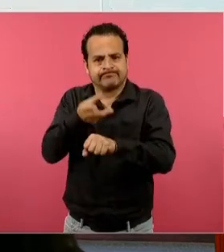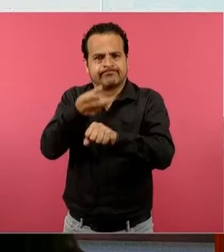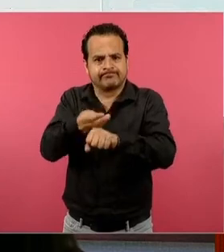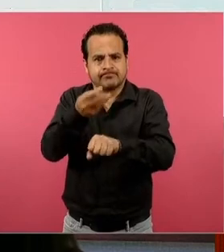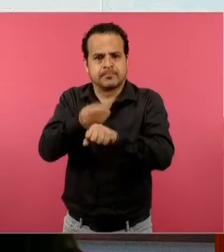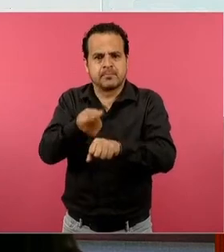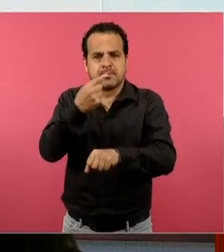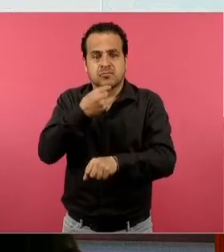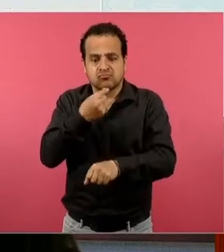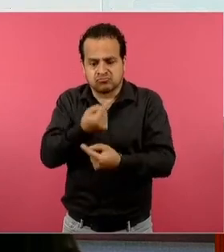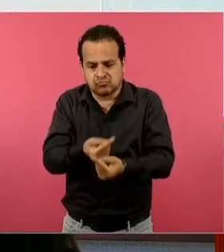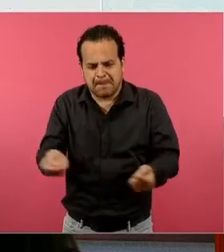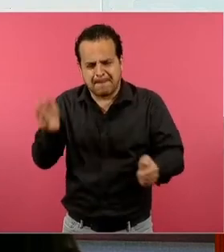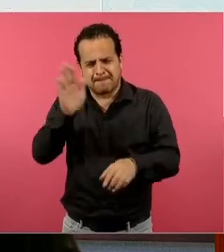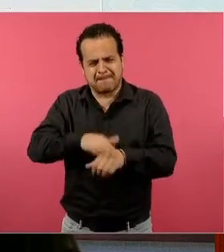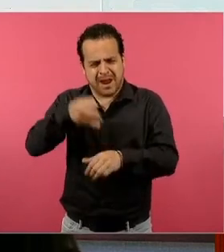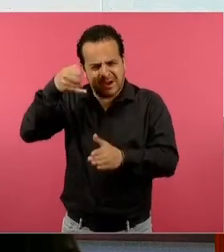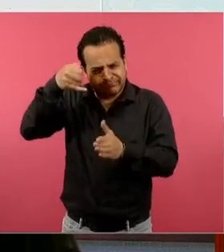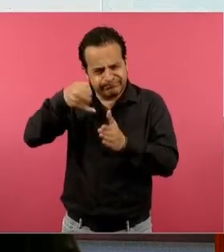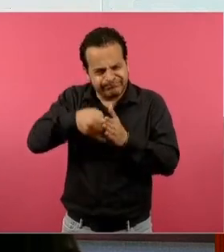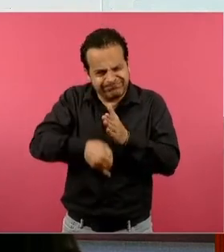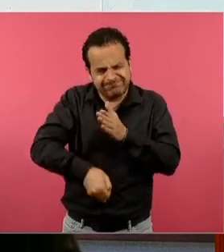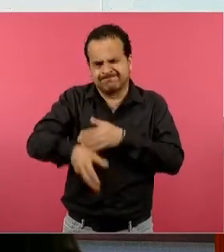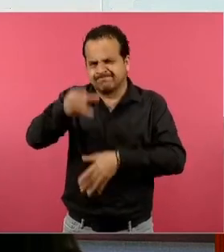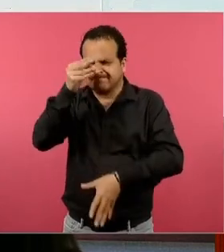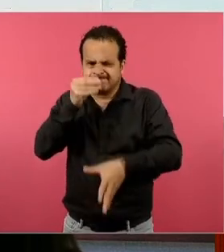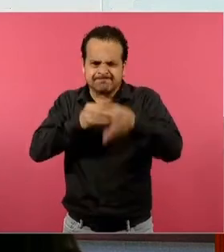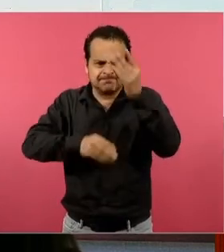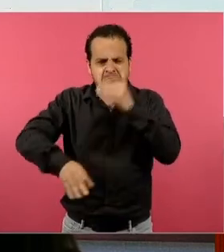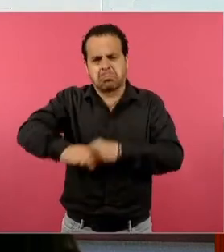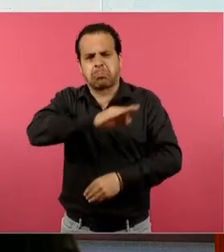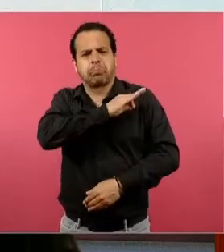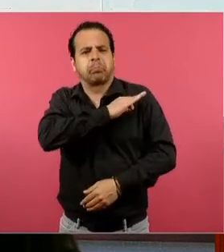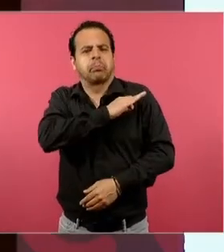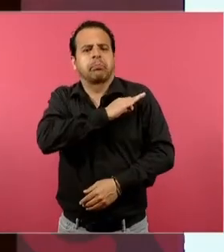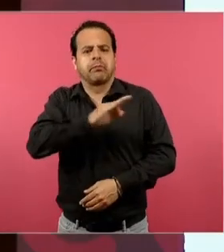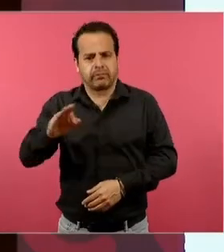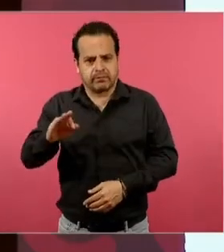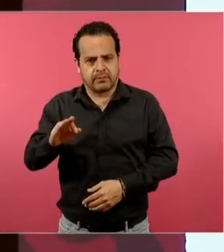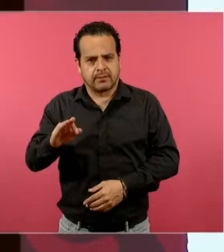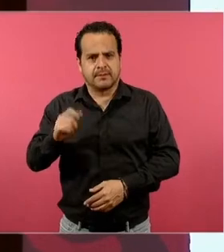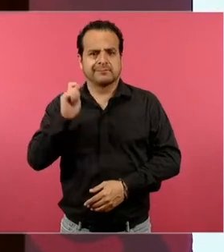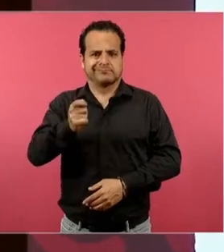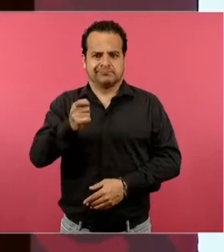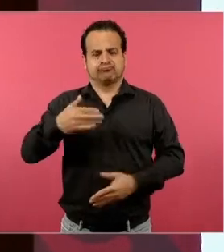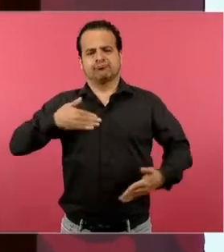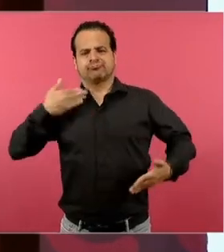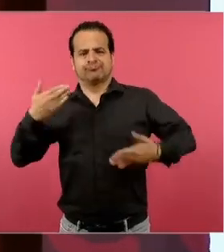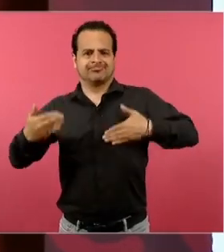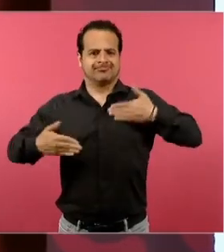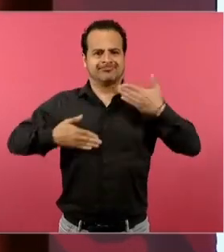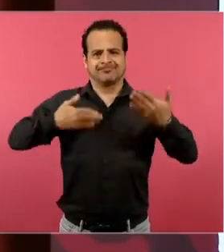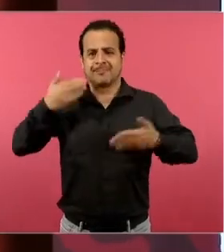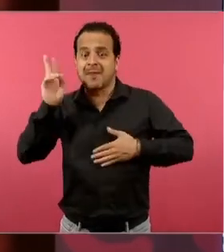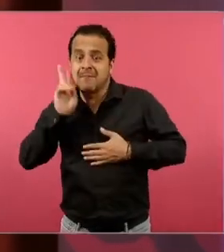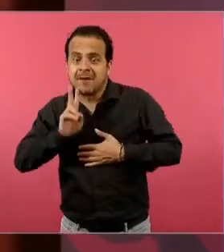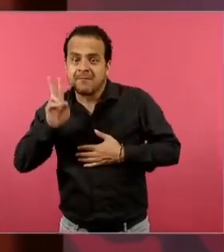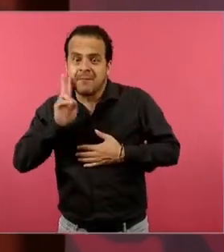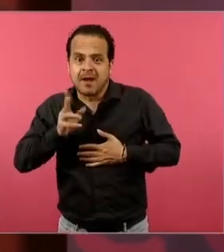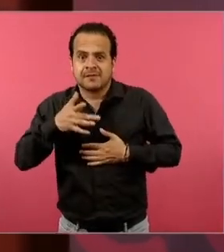para que los pequeños puedan desarrollar de manera segura y agradable la experimentación. La siguiente, por favor.